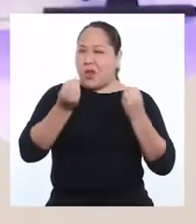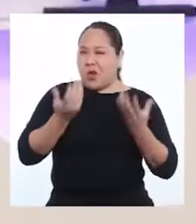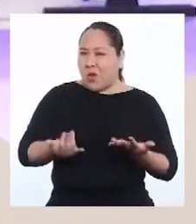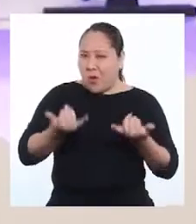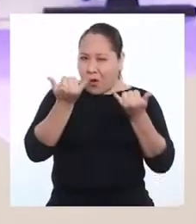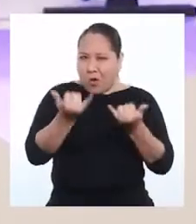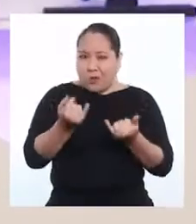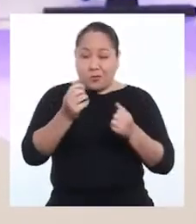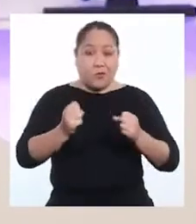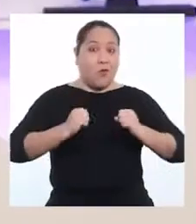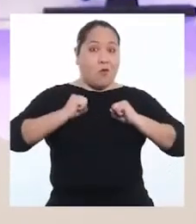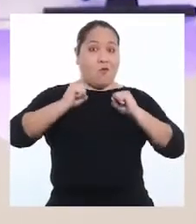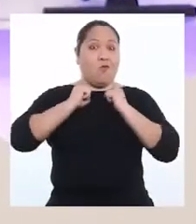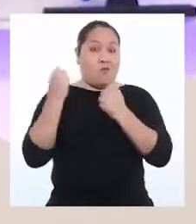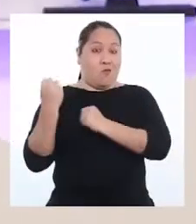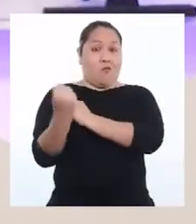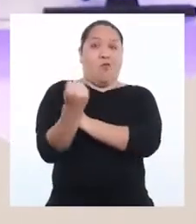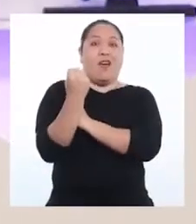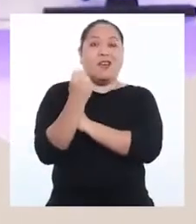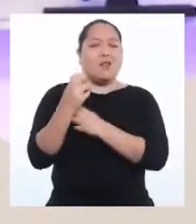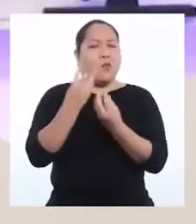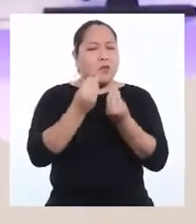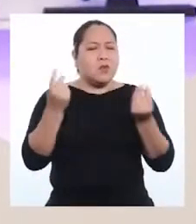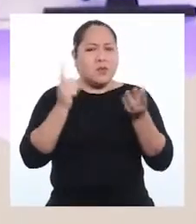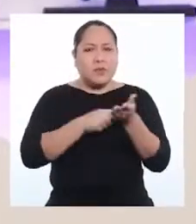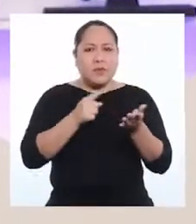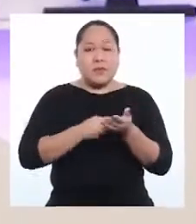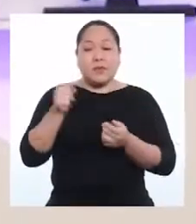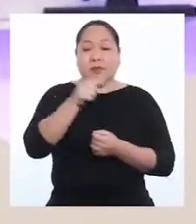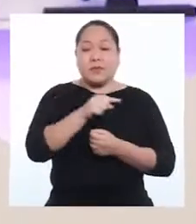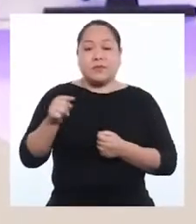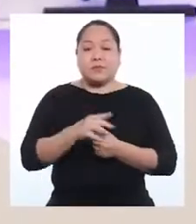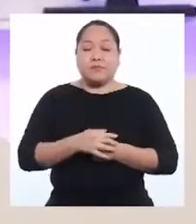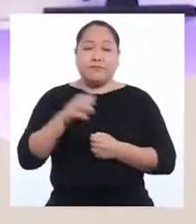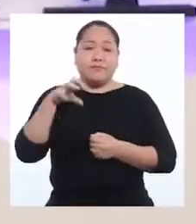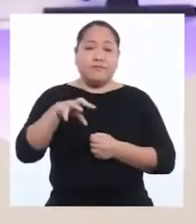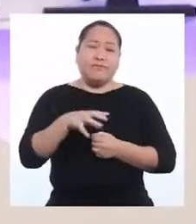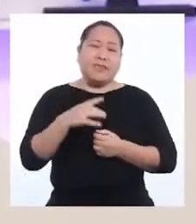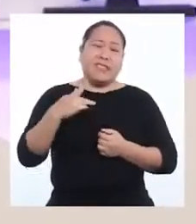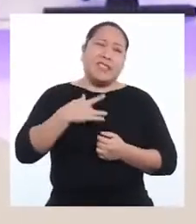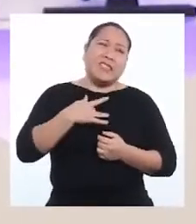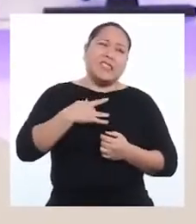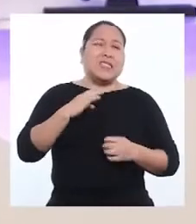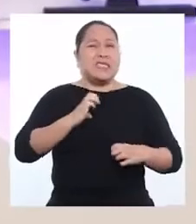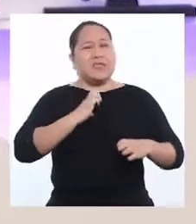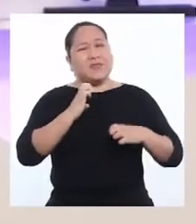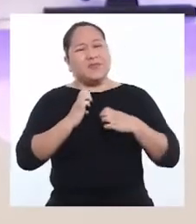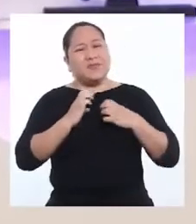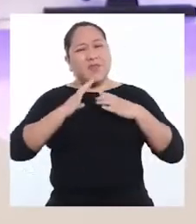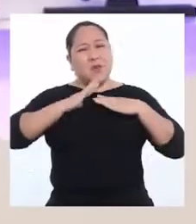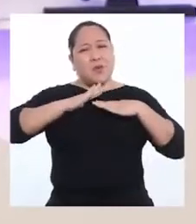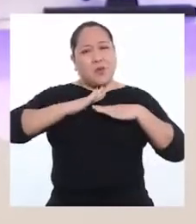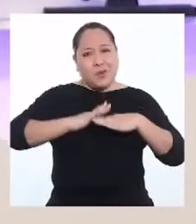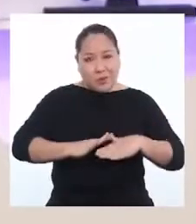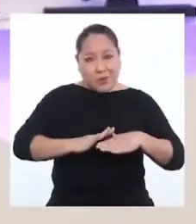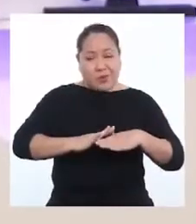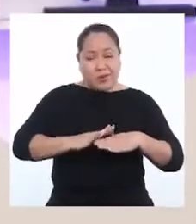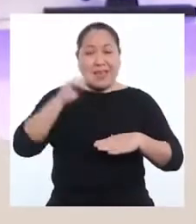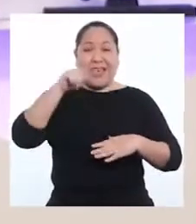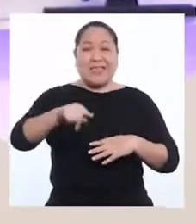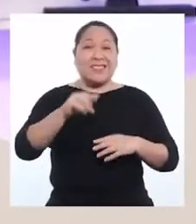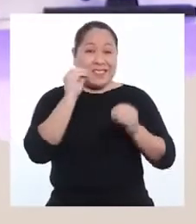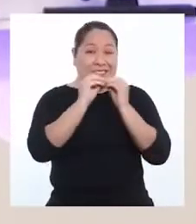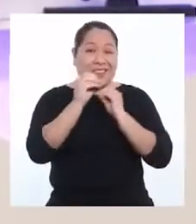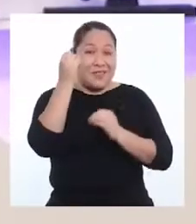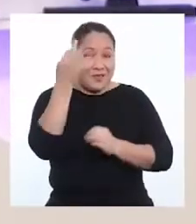¿Cómo estás hoy? ¿Con mucha energía? Aunque en muchos casos en las tardes es común que decaiga un poco la energía, eso tiene